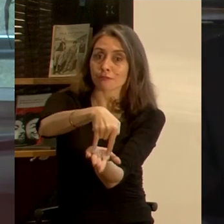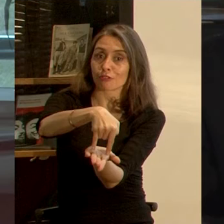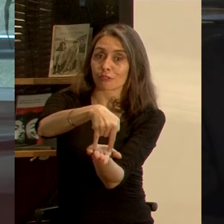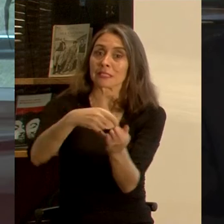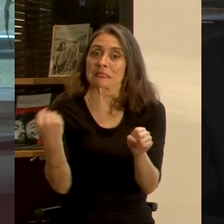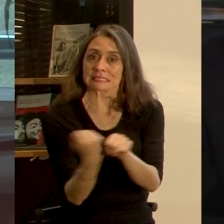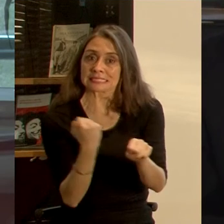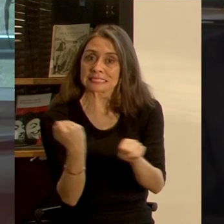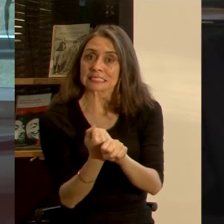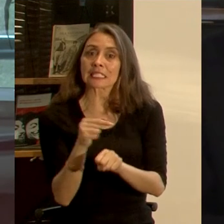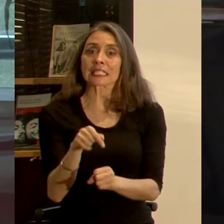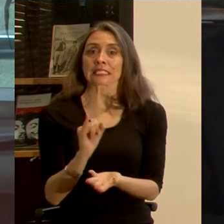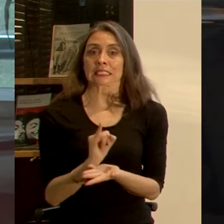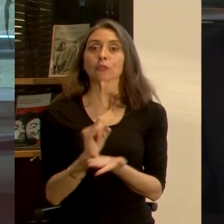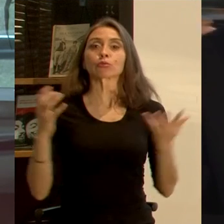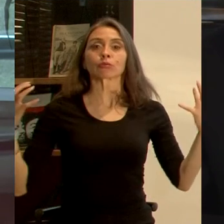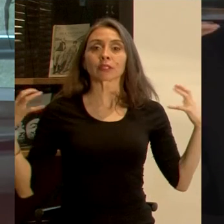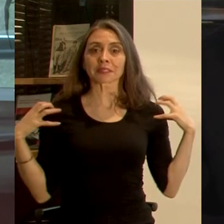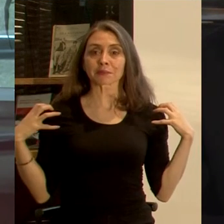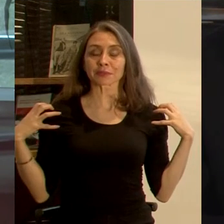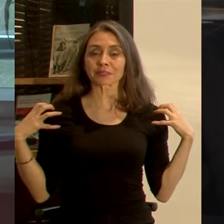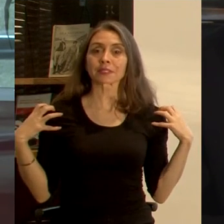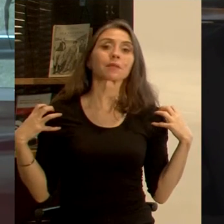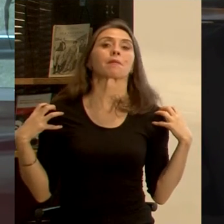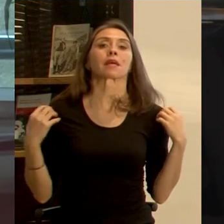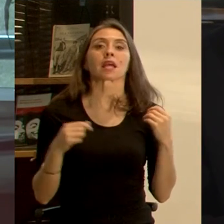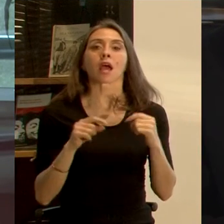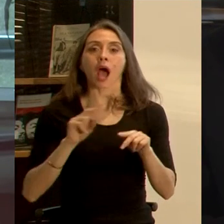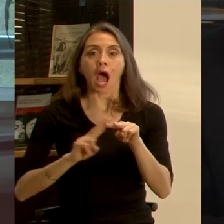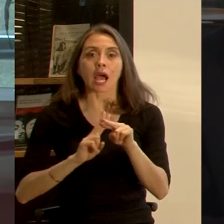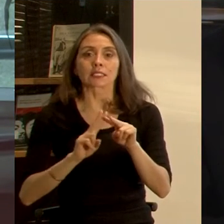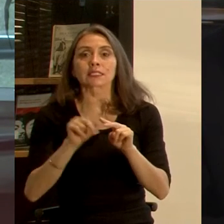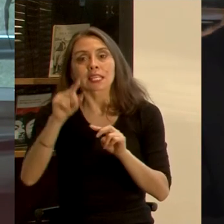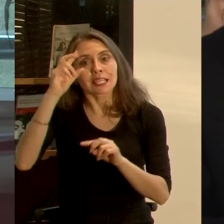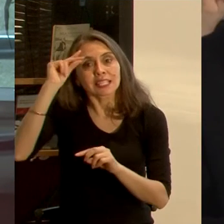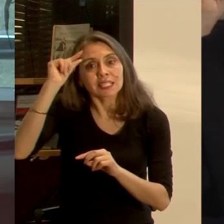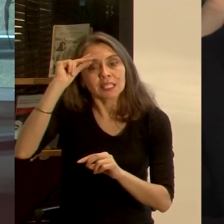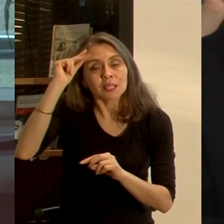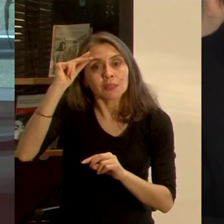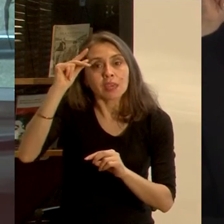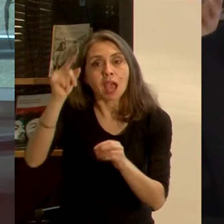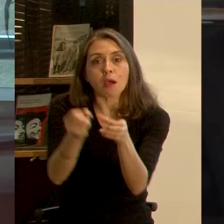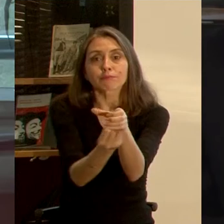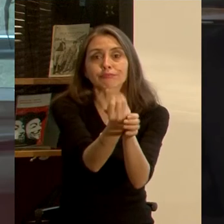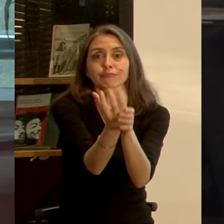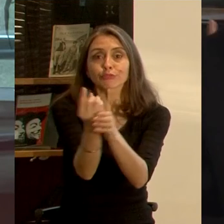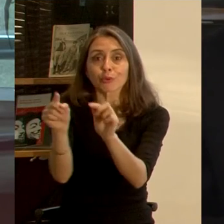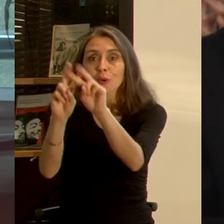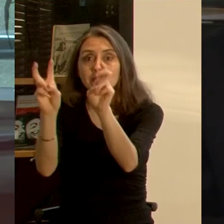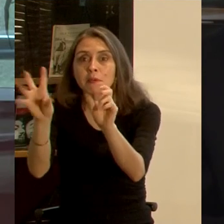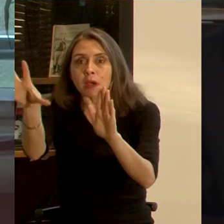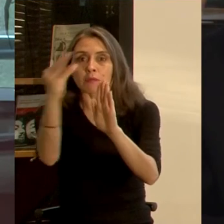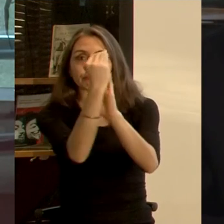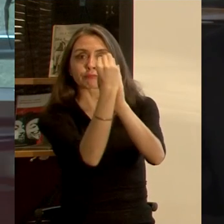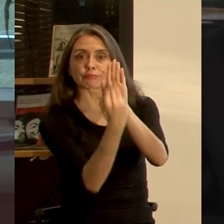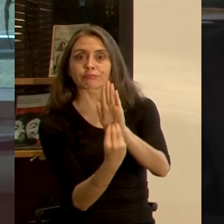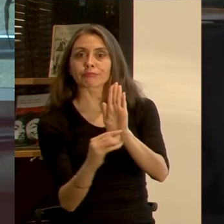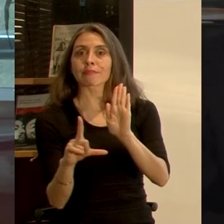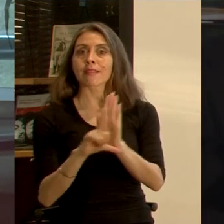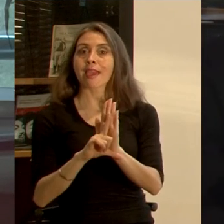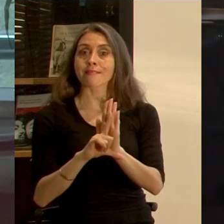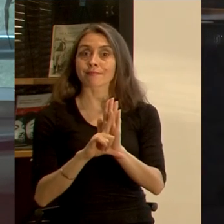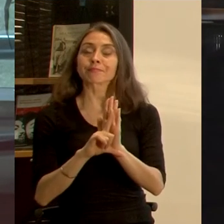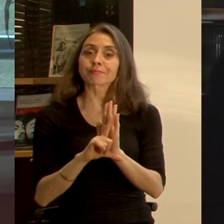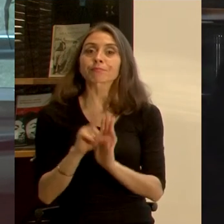como órgano responsable de transformar en leyes las iniciativas que surjan en este ámbito. Por